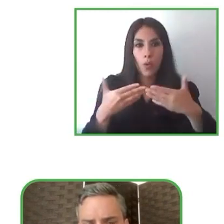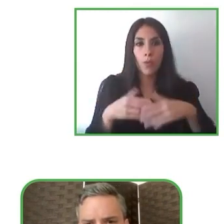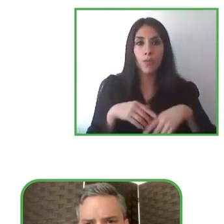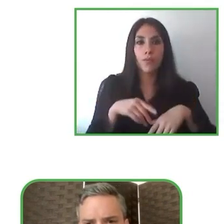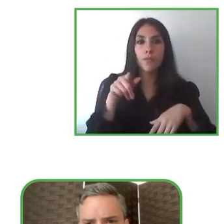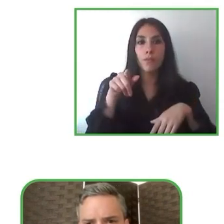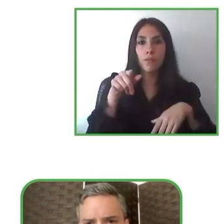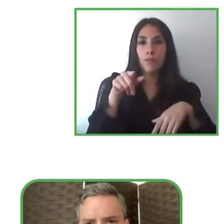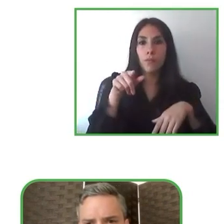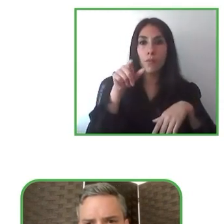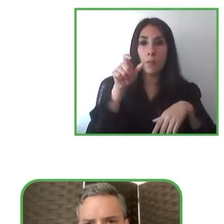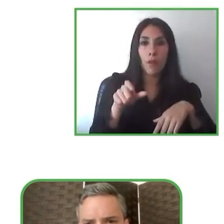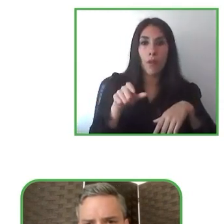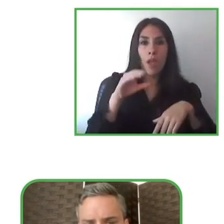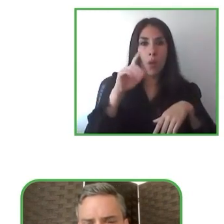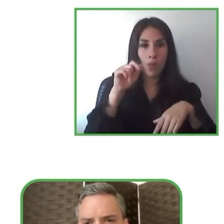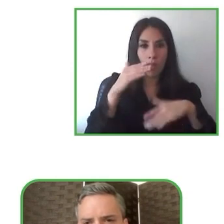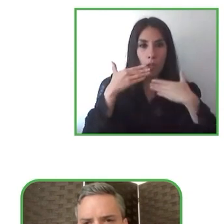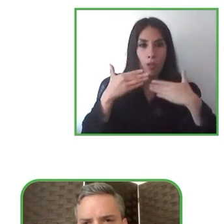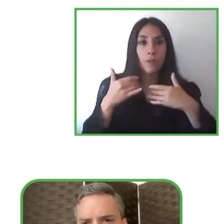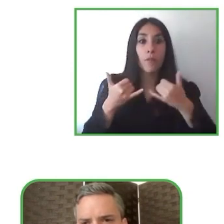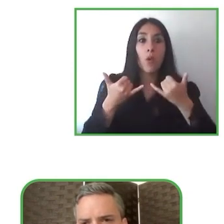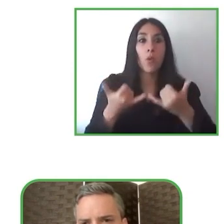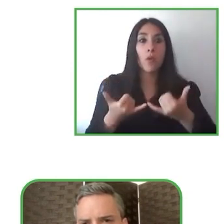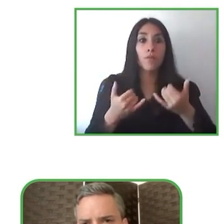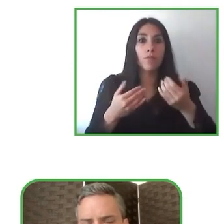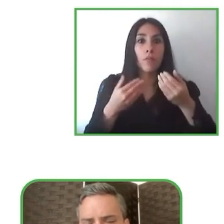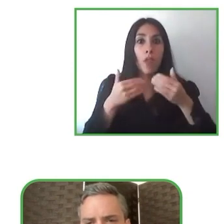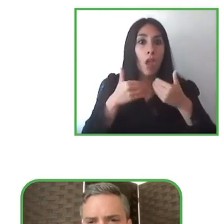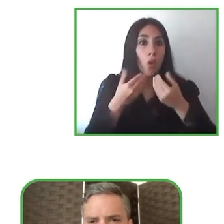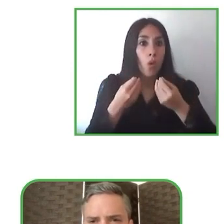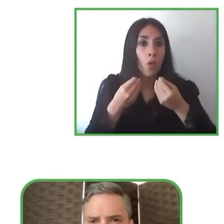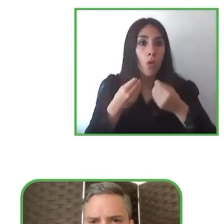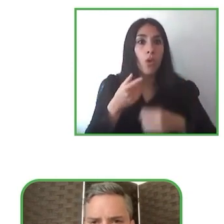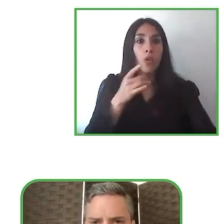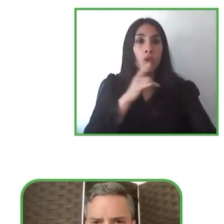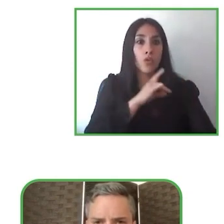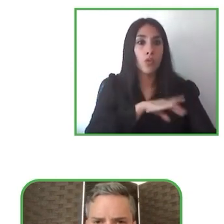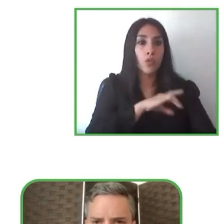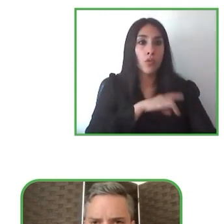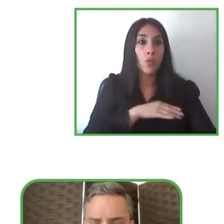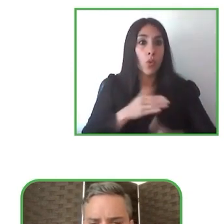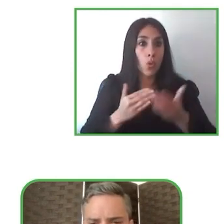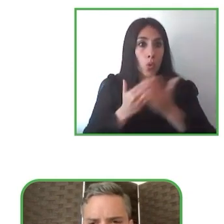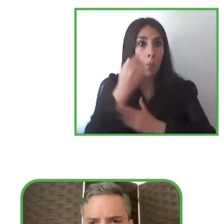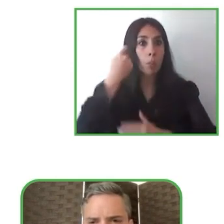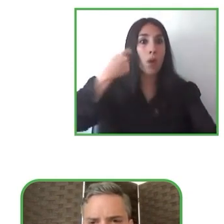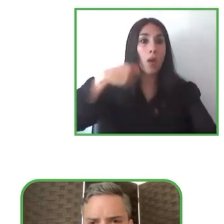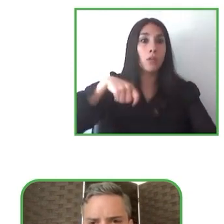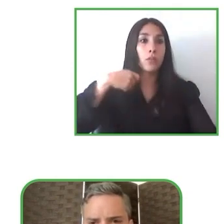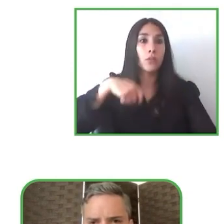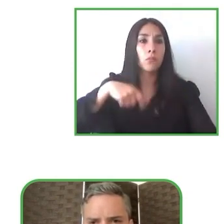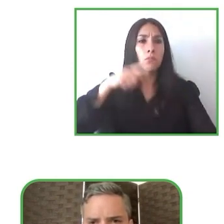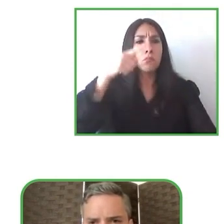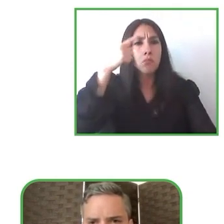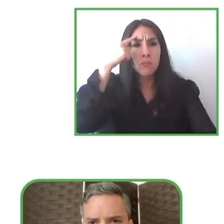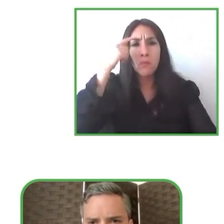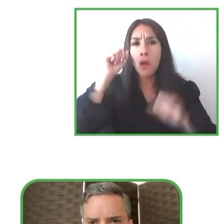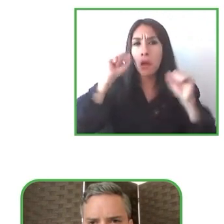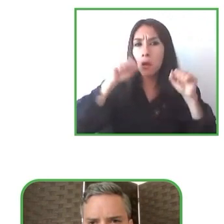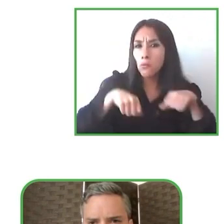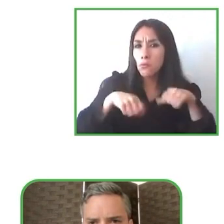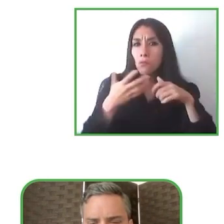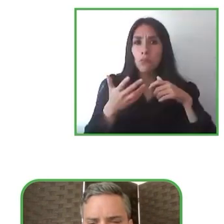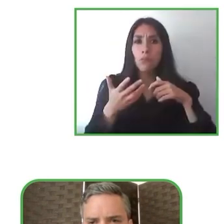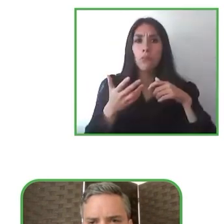Chile ha asumido recientemente un nuevo gobierno crees que es posible generar un trabajo conjunto que permita avanzar hacia una sociedad más accesible desde la